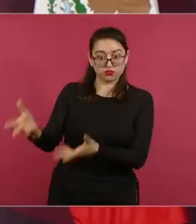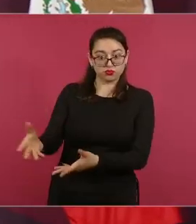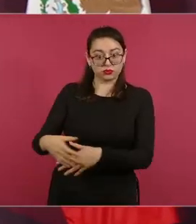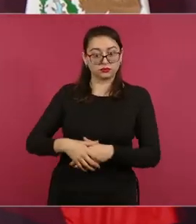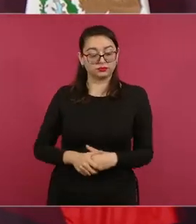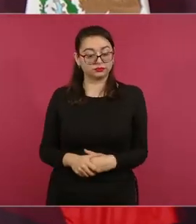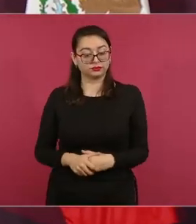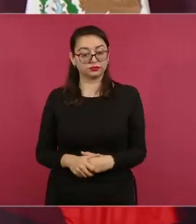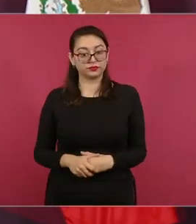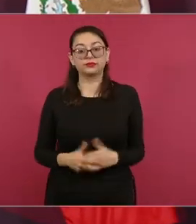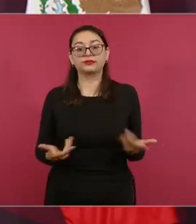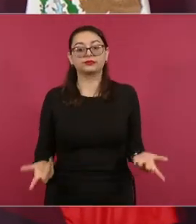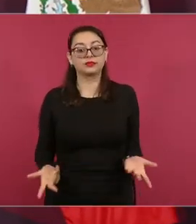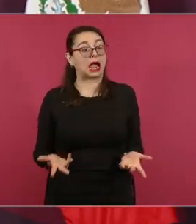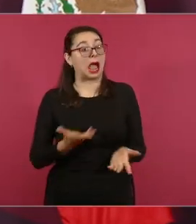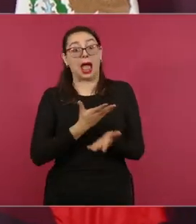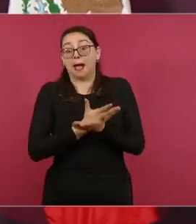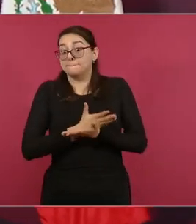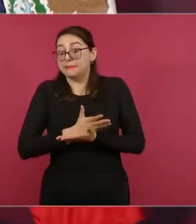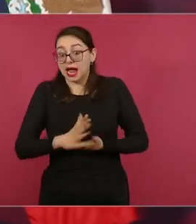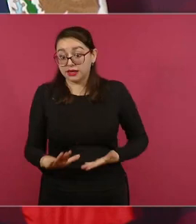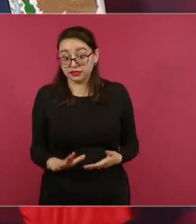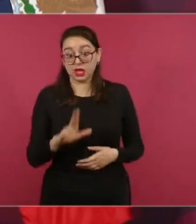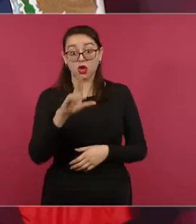84 mil millones de presupuesto